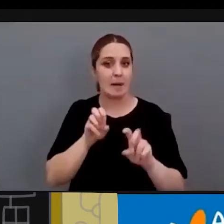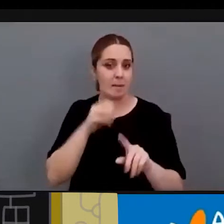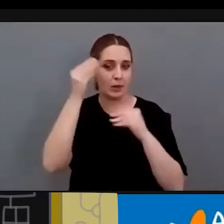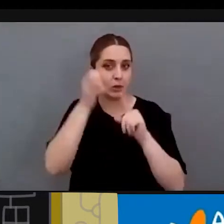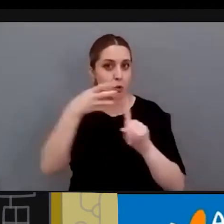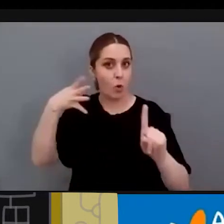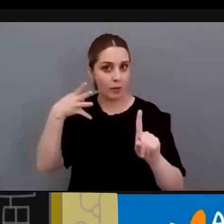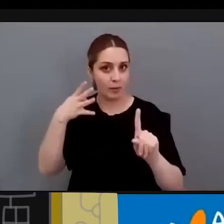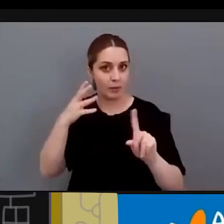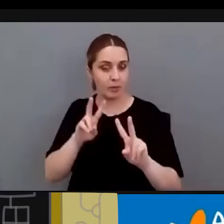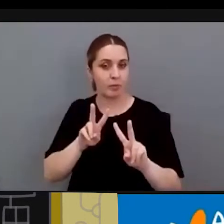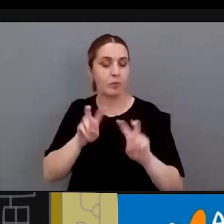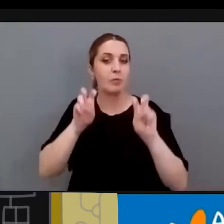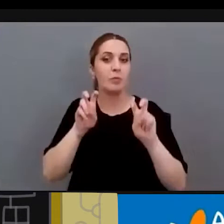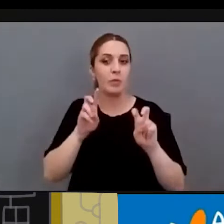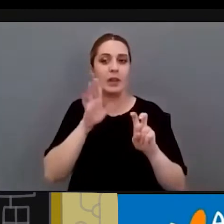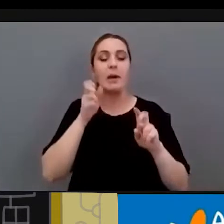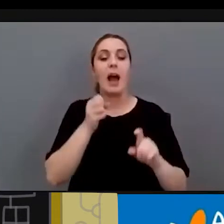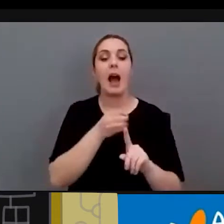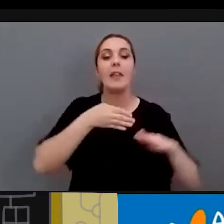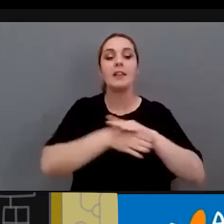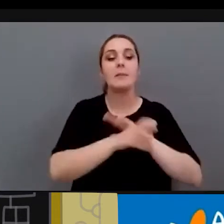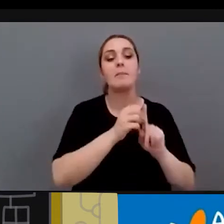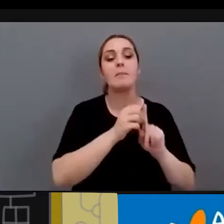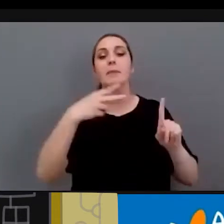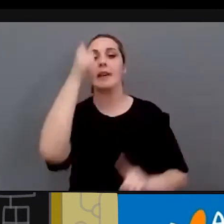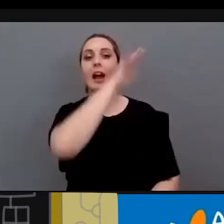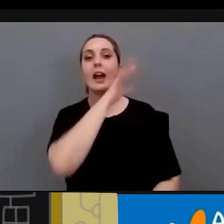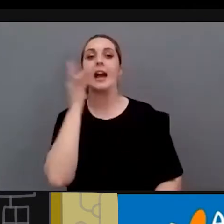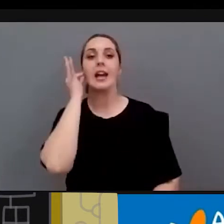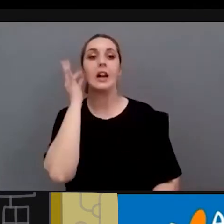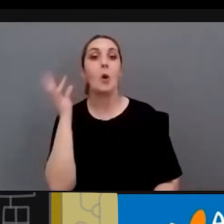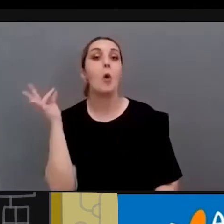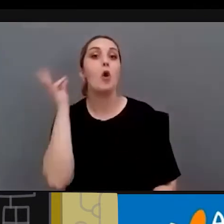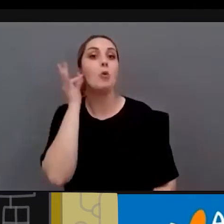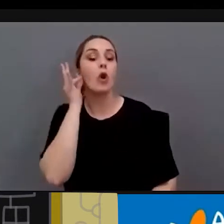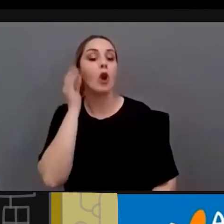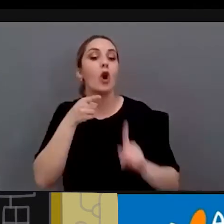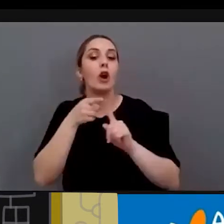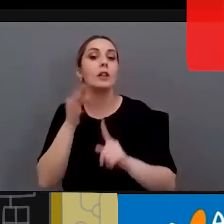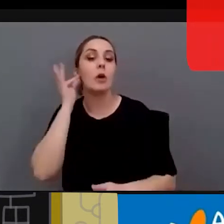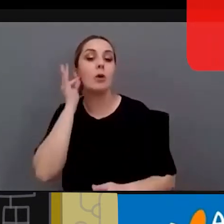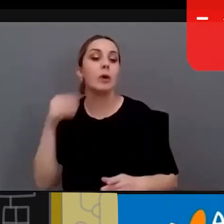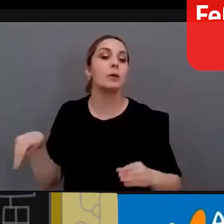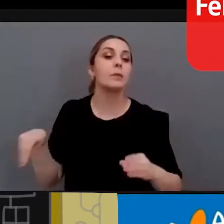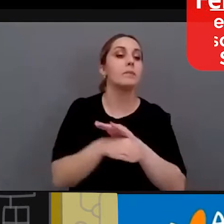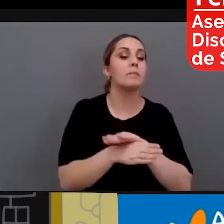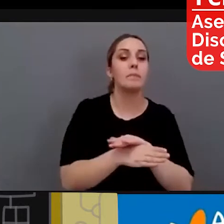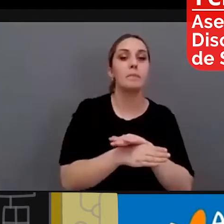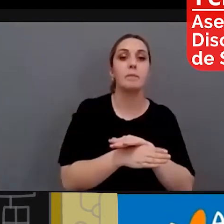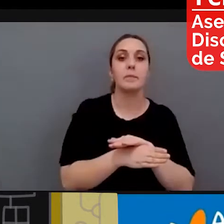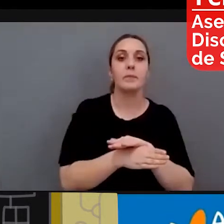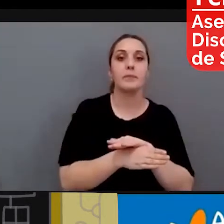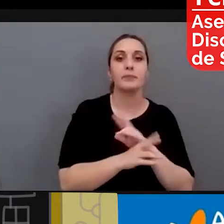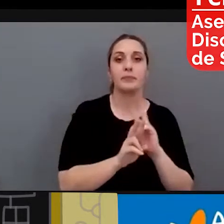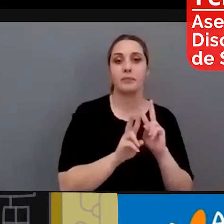novedoso, es abordar la accesibilidad desde la perspectiva de género de la mujer, para incluir a la mujer en la vertiente de